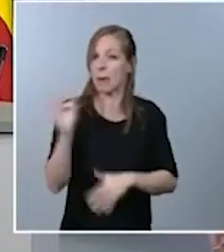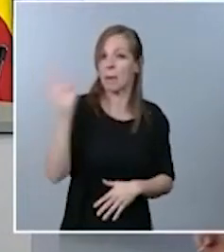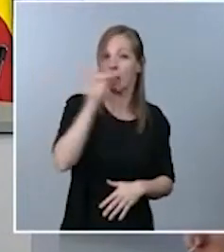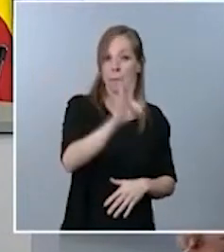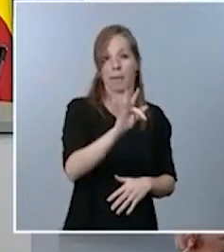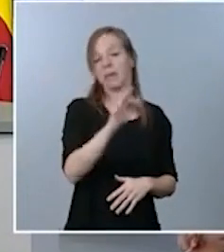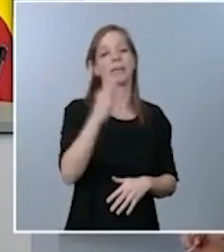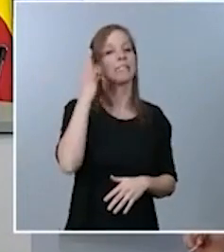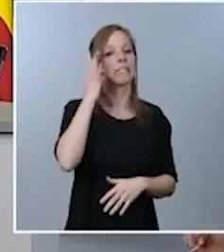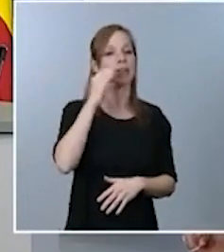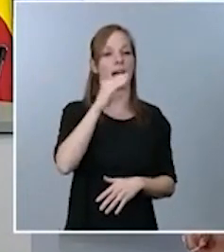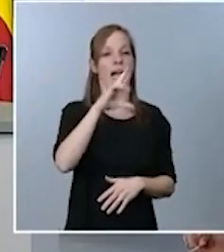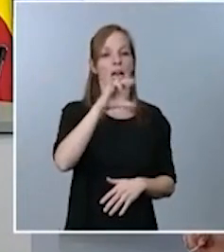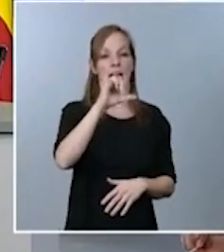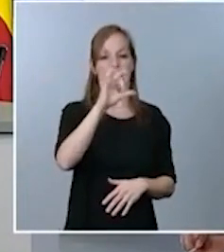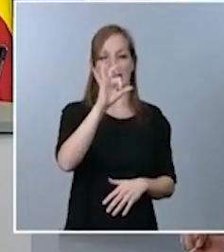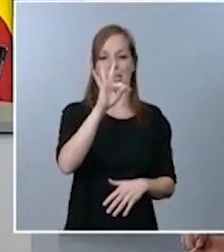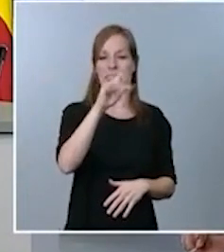de la Hoz. Cristina, ¿nos escuchas?